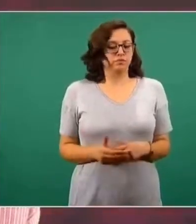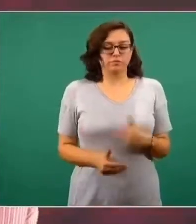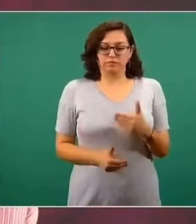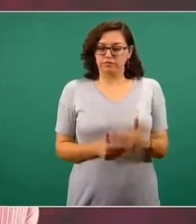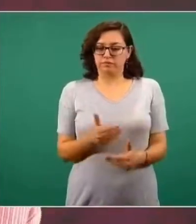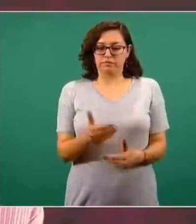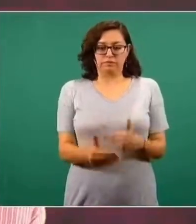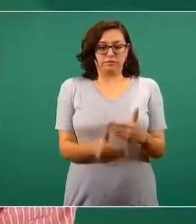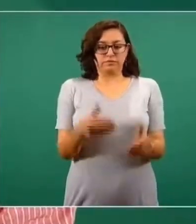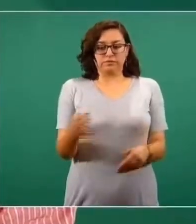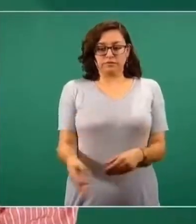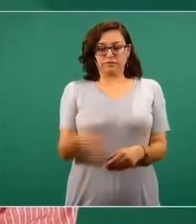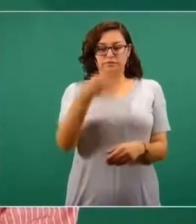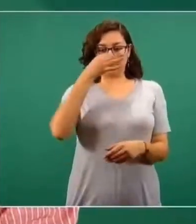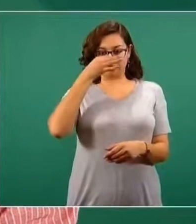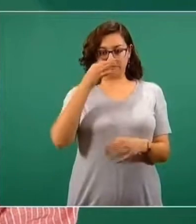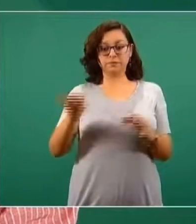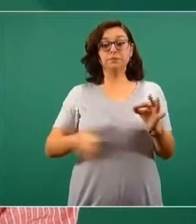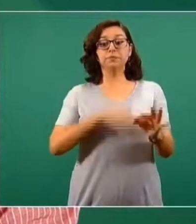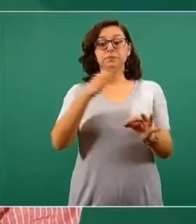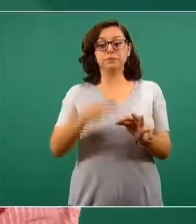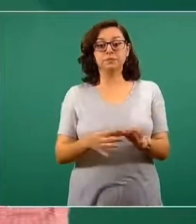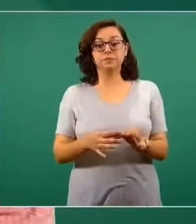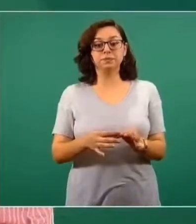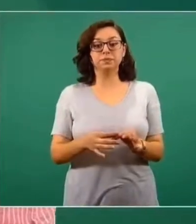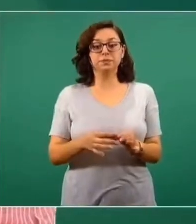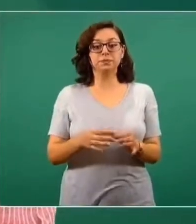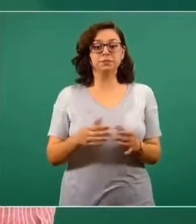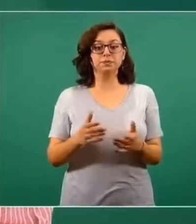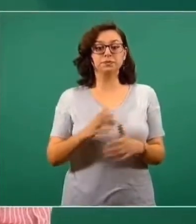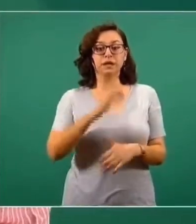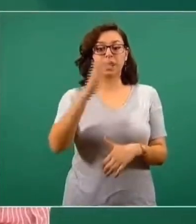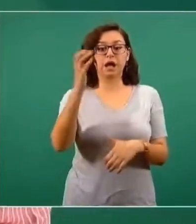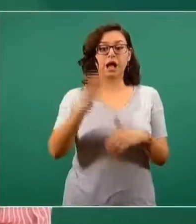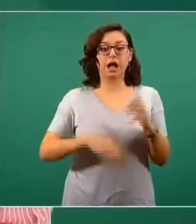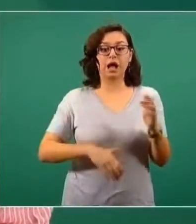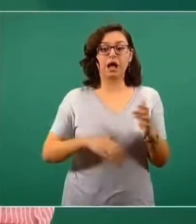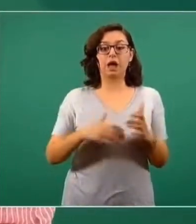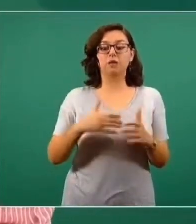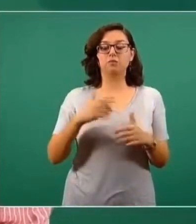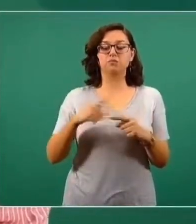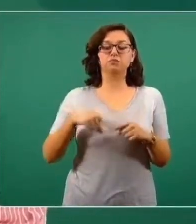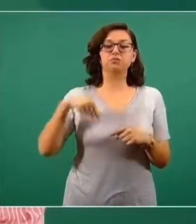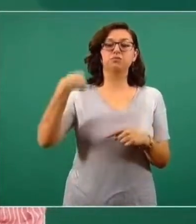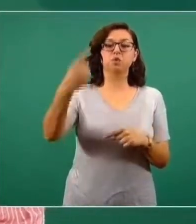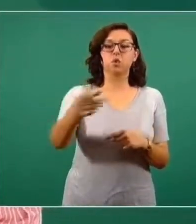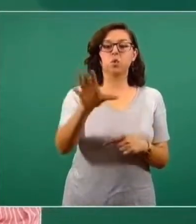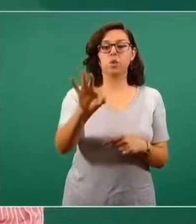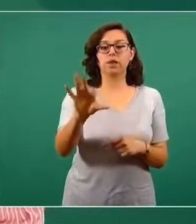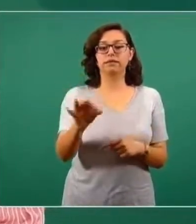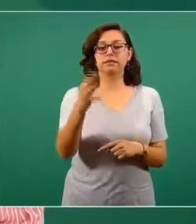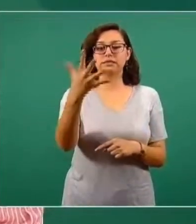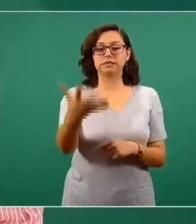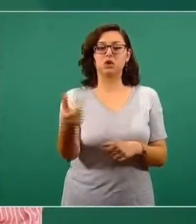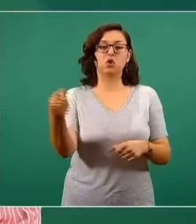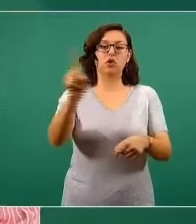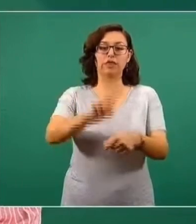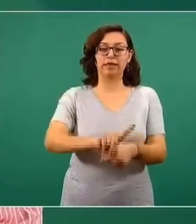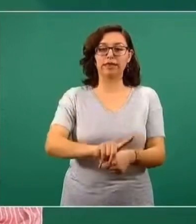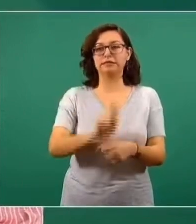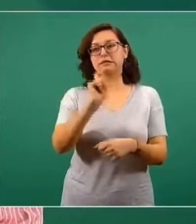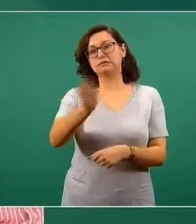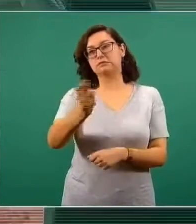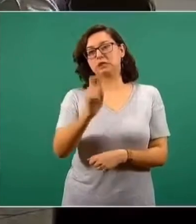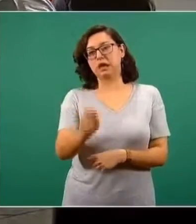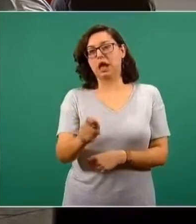casi para culminarse y se concretará en un plazo que ha sido estipulado, en 45 días, aproximadamente a mitad de junio,